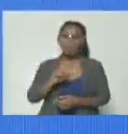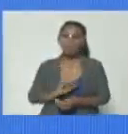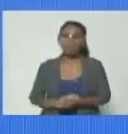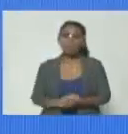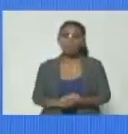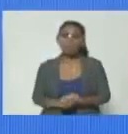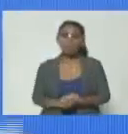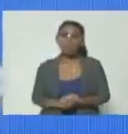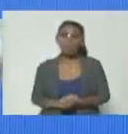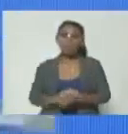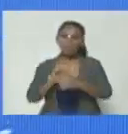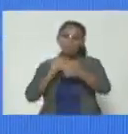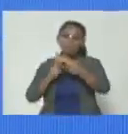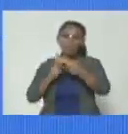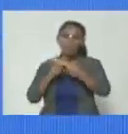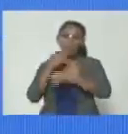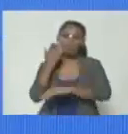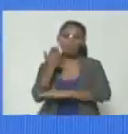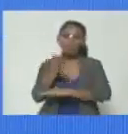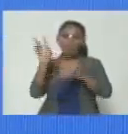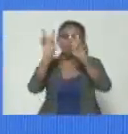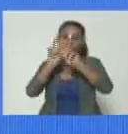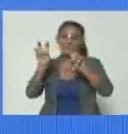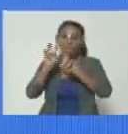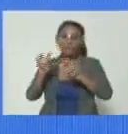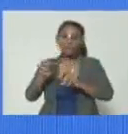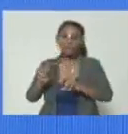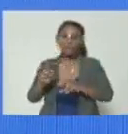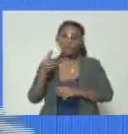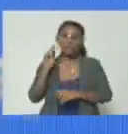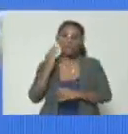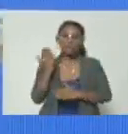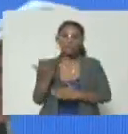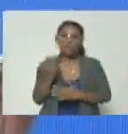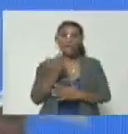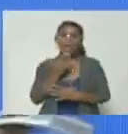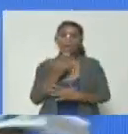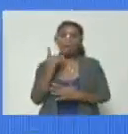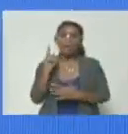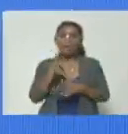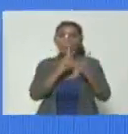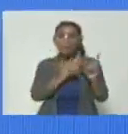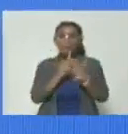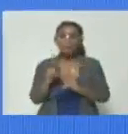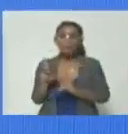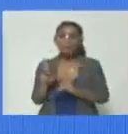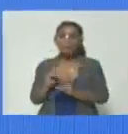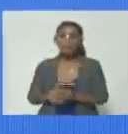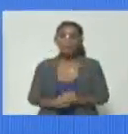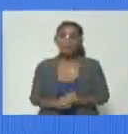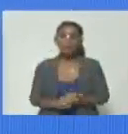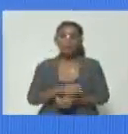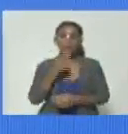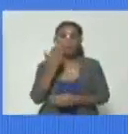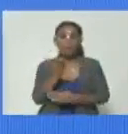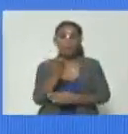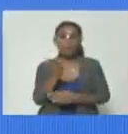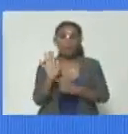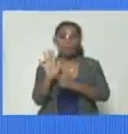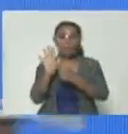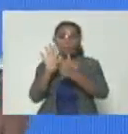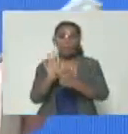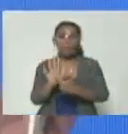han detectado ustedes en las investigaciones si estos planificadores a los que usted alude